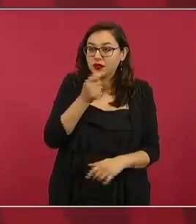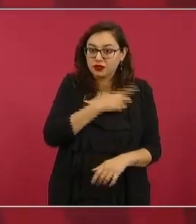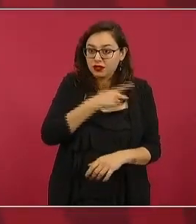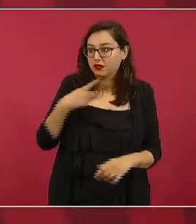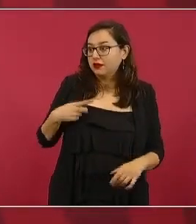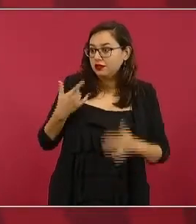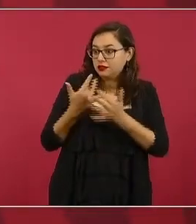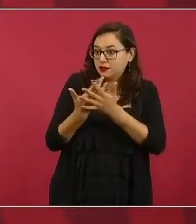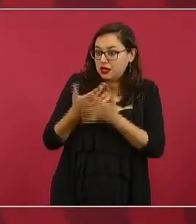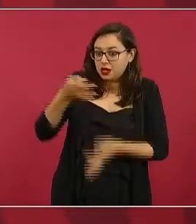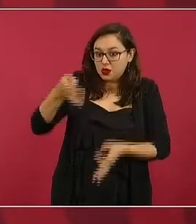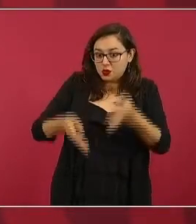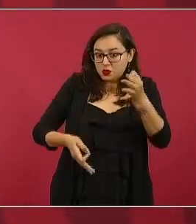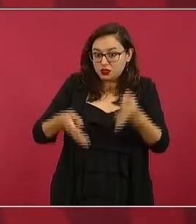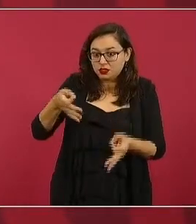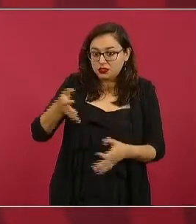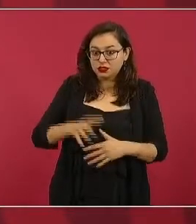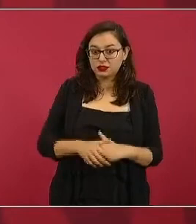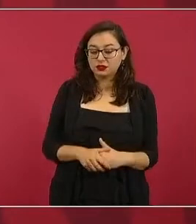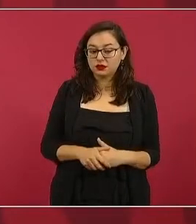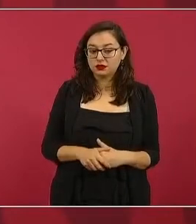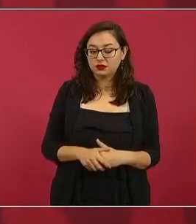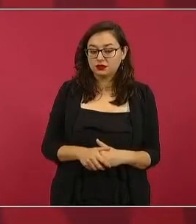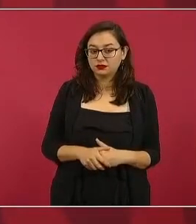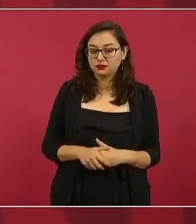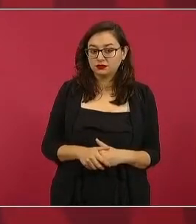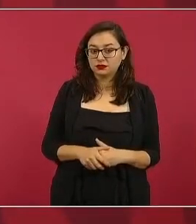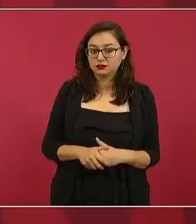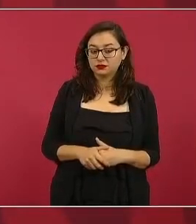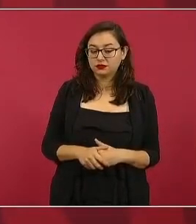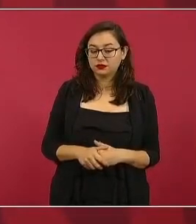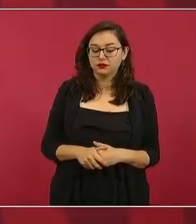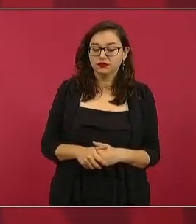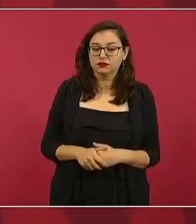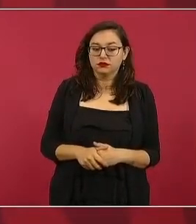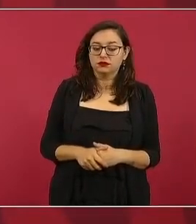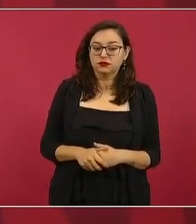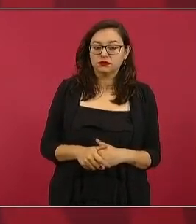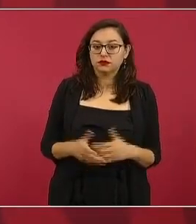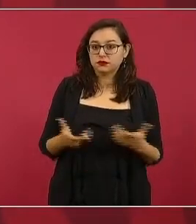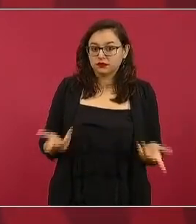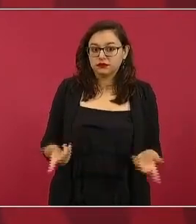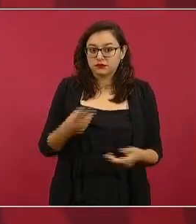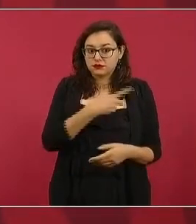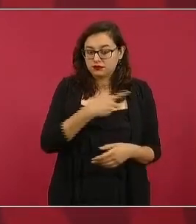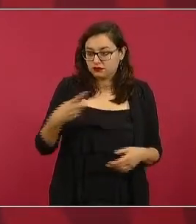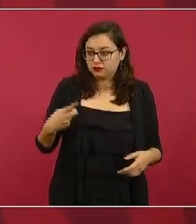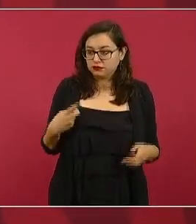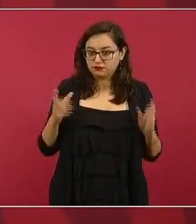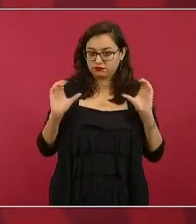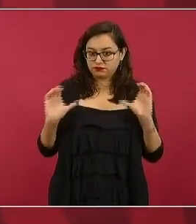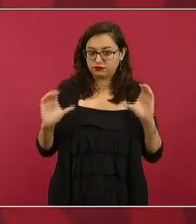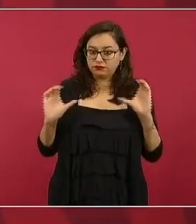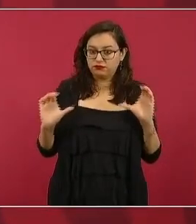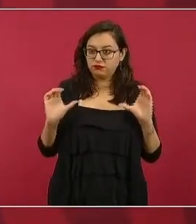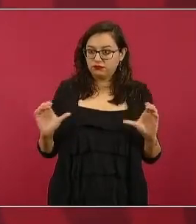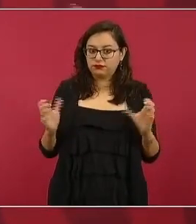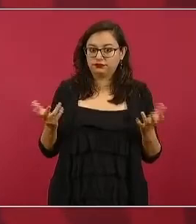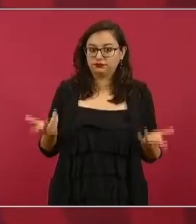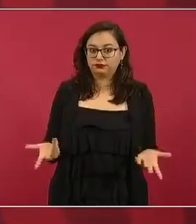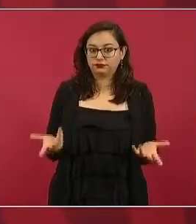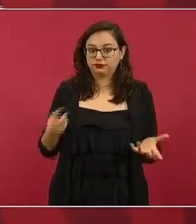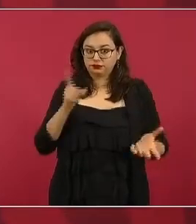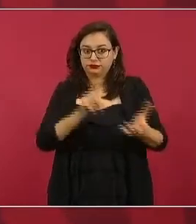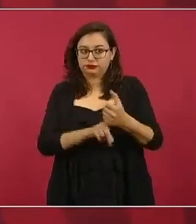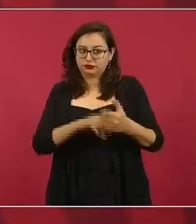y hay que tener cuidado porque hay